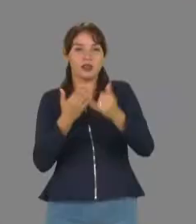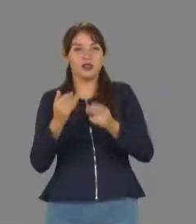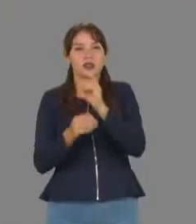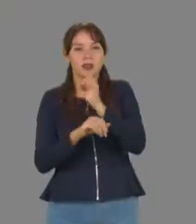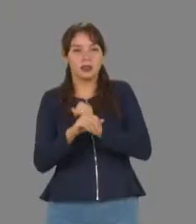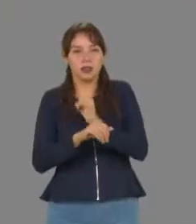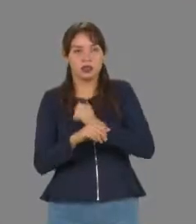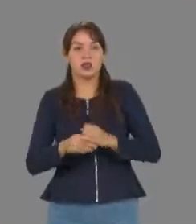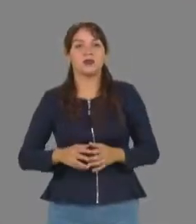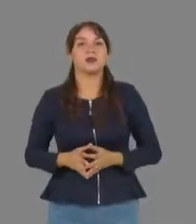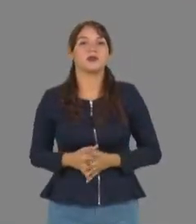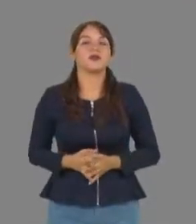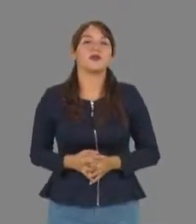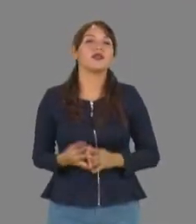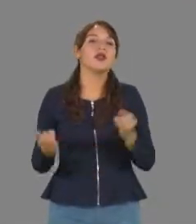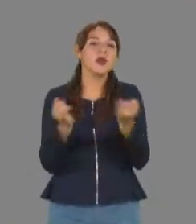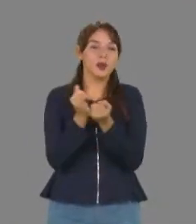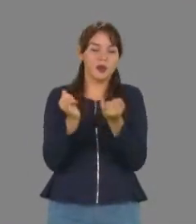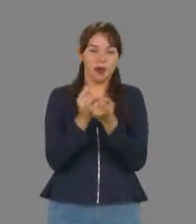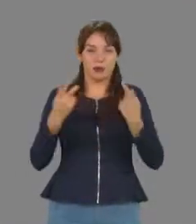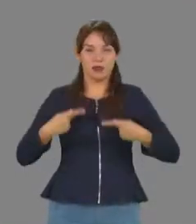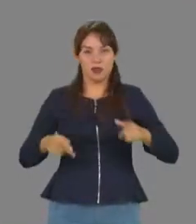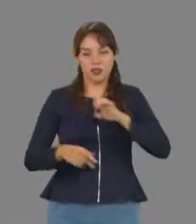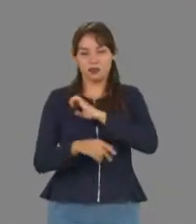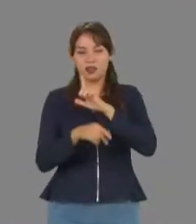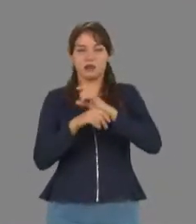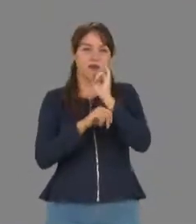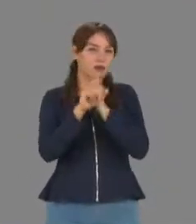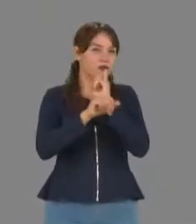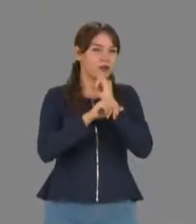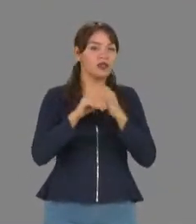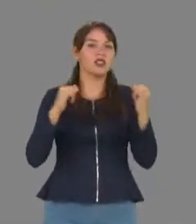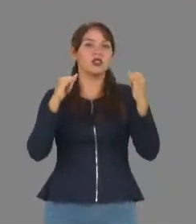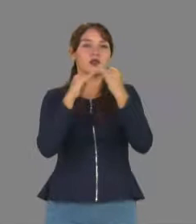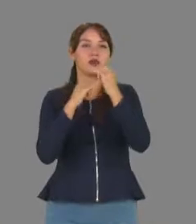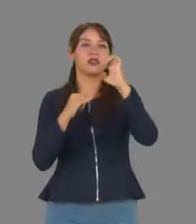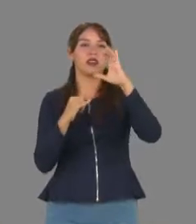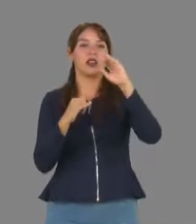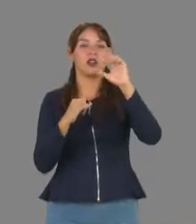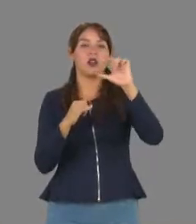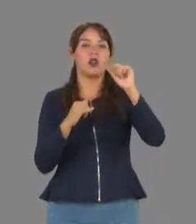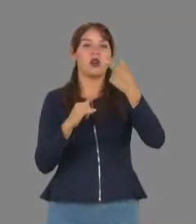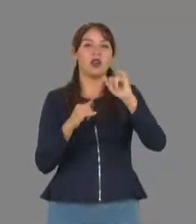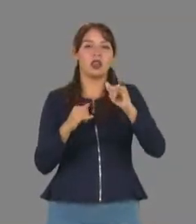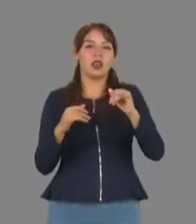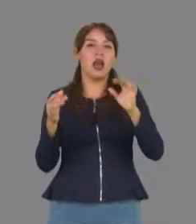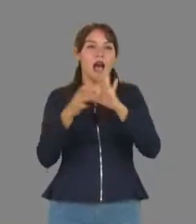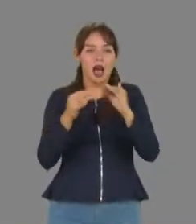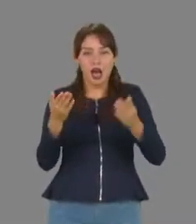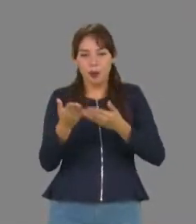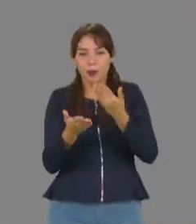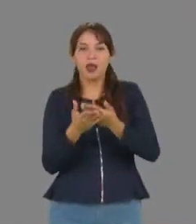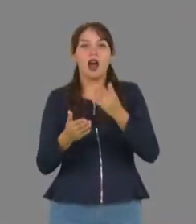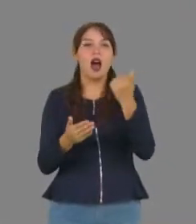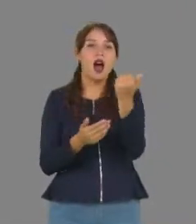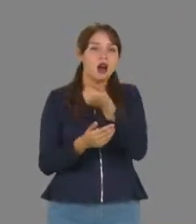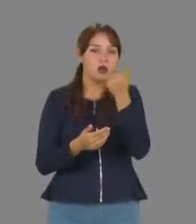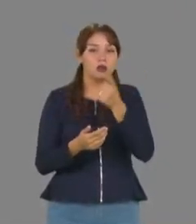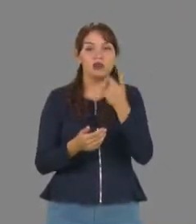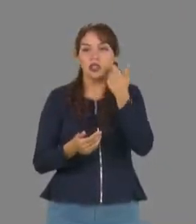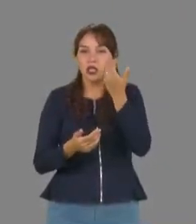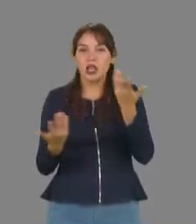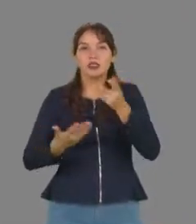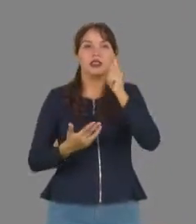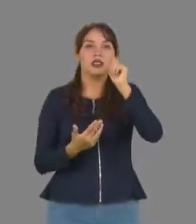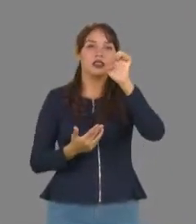los maíces. Además de investigadores especializados, el Instituto de Ecología Aplicada brinda el apoyo a estudiantes que realicen su